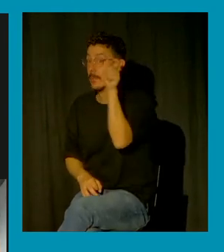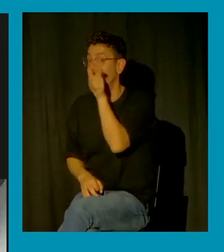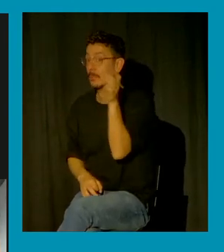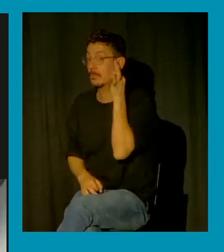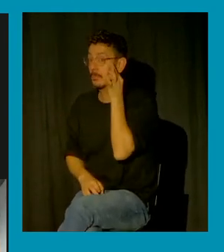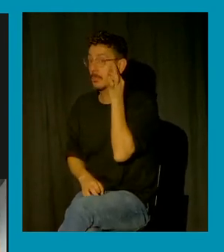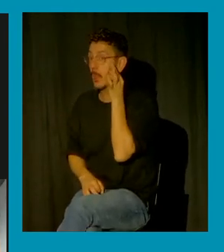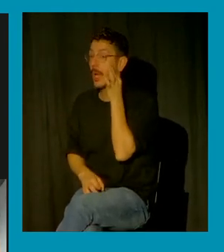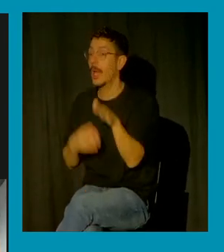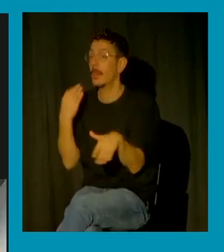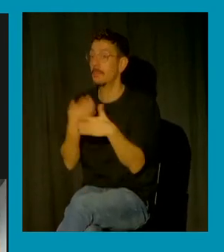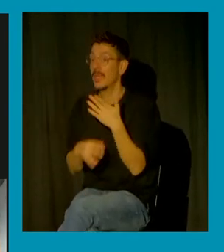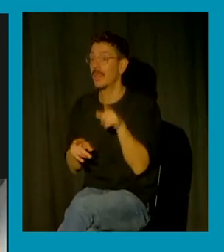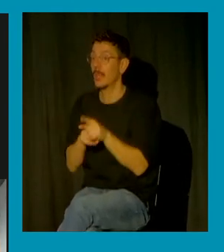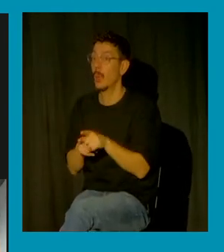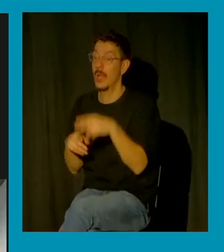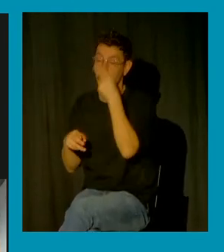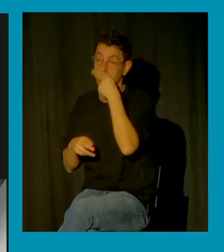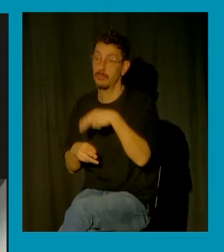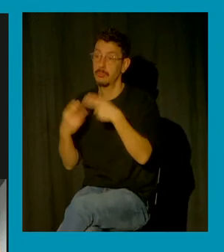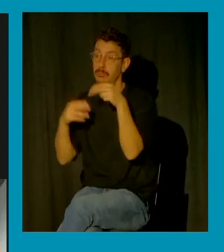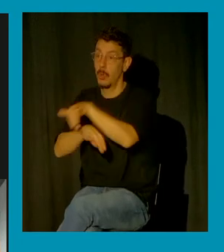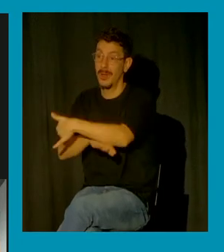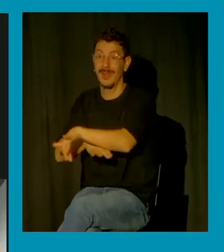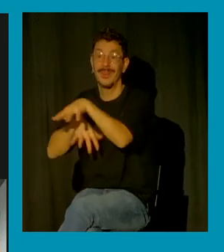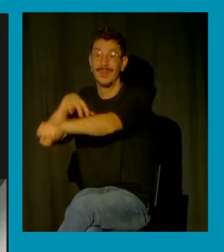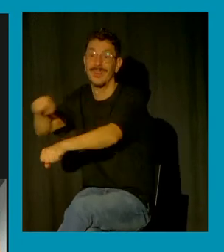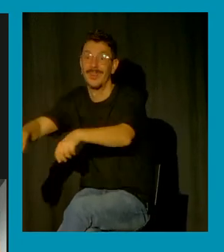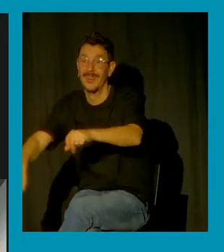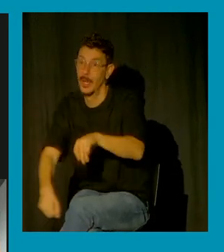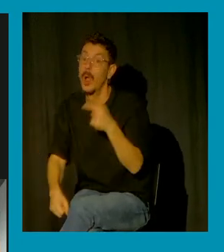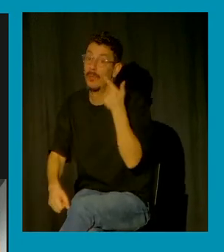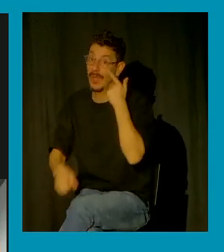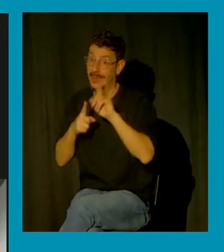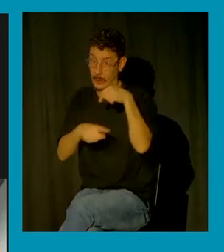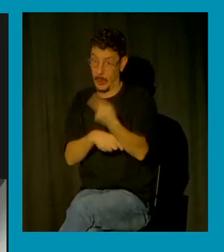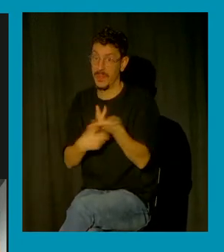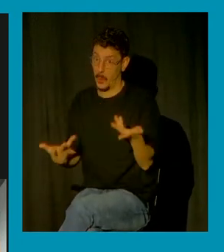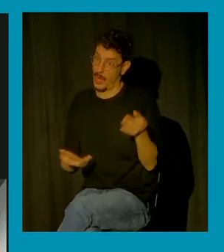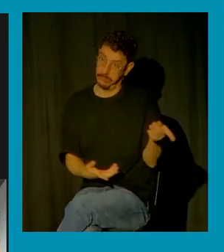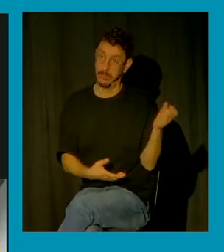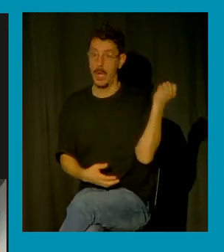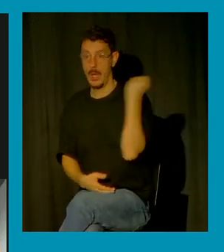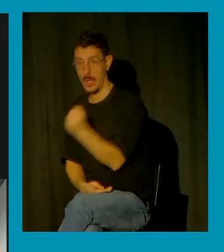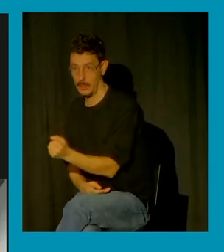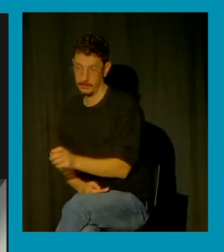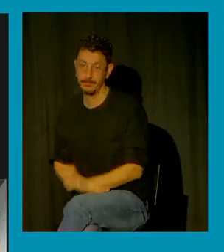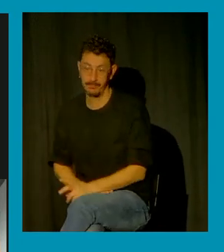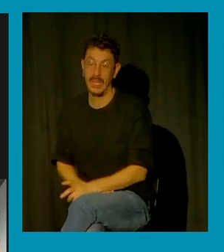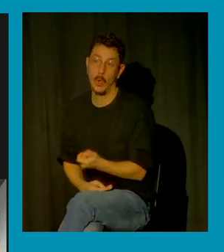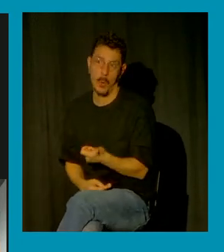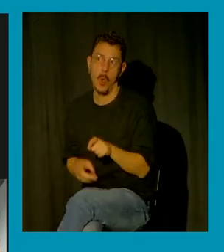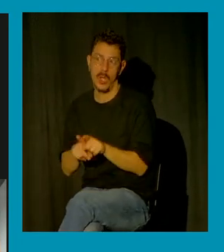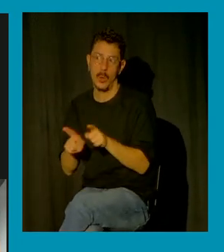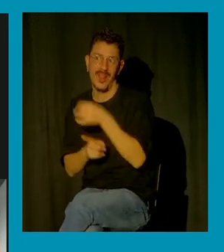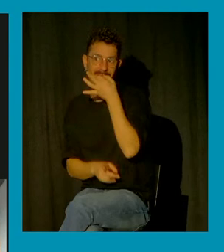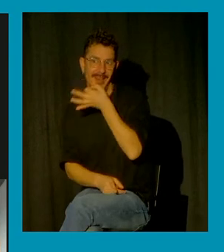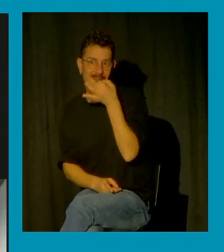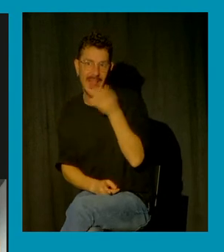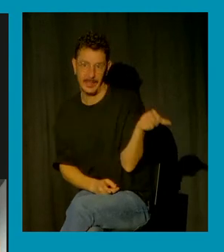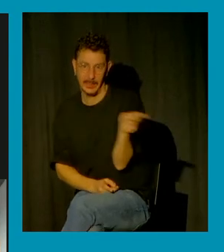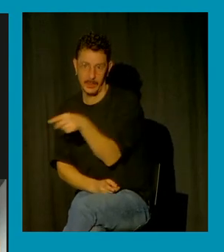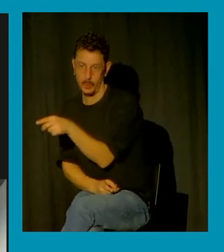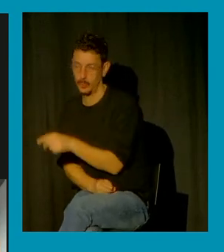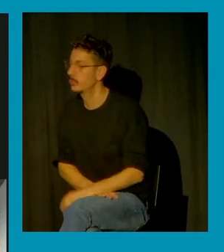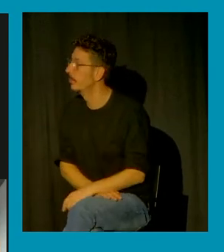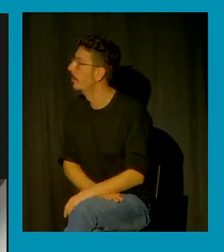van a tomar el espacio público y que están en el espacio público bueno yo esta misma idea la voy a extrapolar a mi trabajo cuando voy a